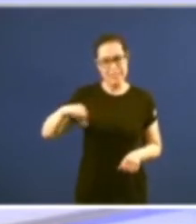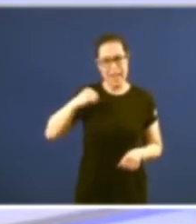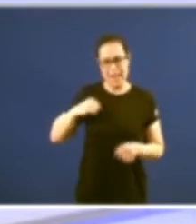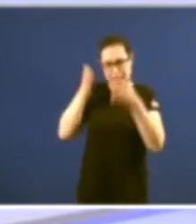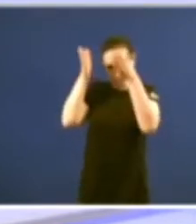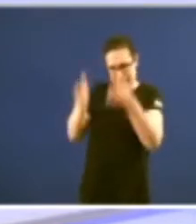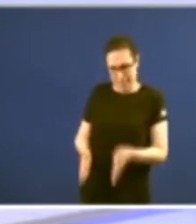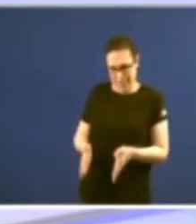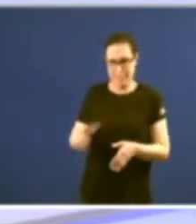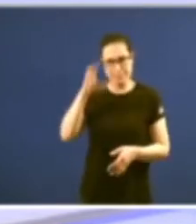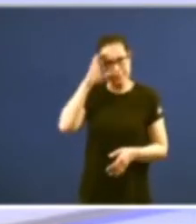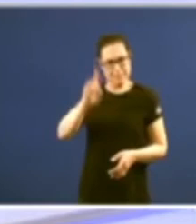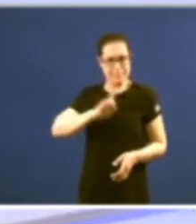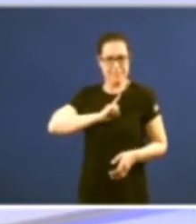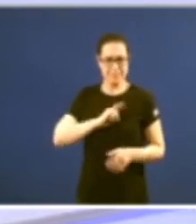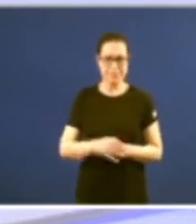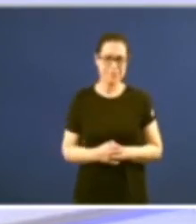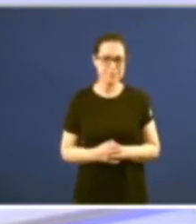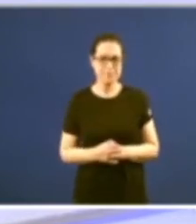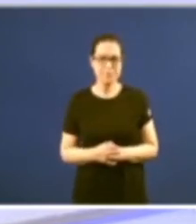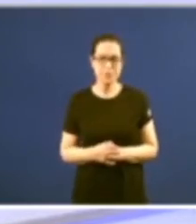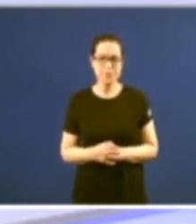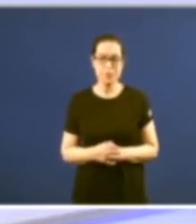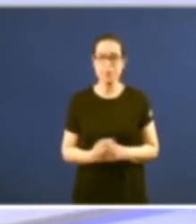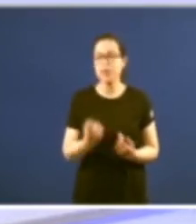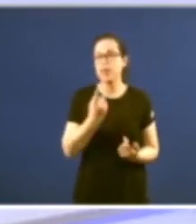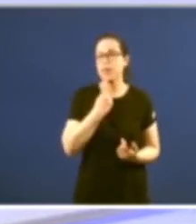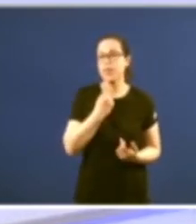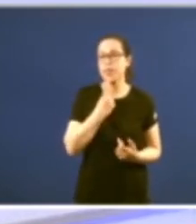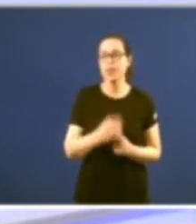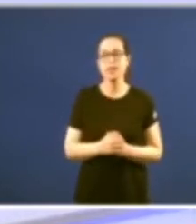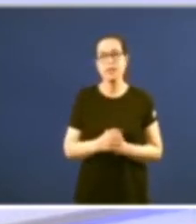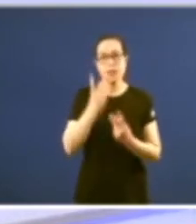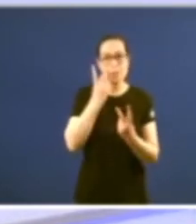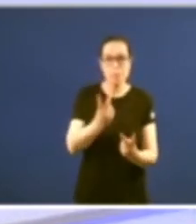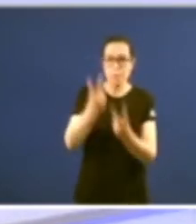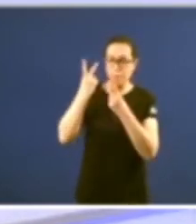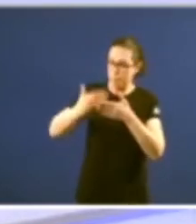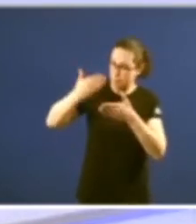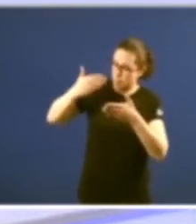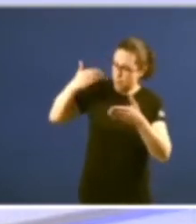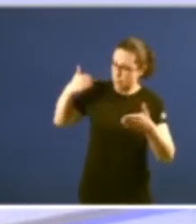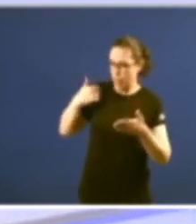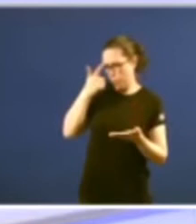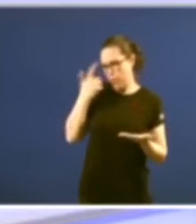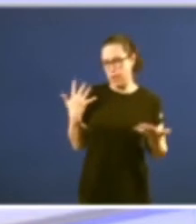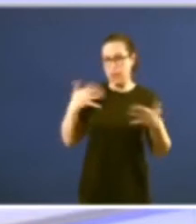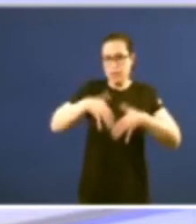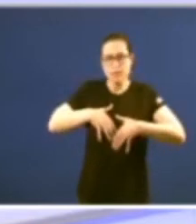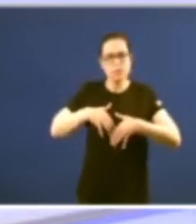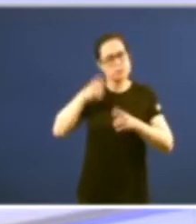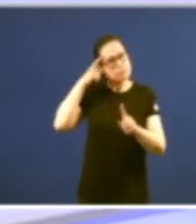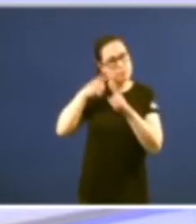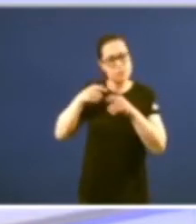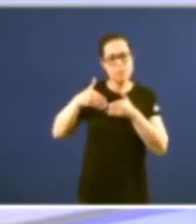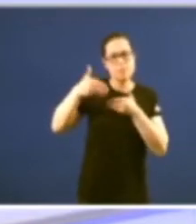falta nos faz din que conventer en conta o pasado para entender o presente tomar decisións acertadas cara